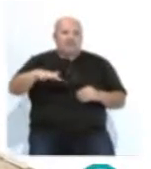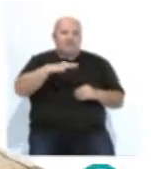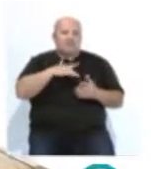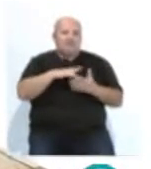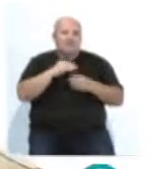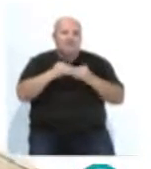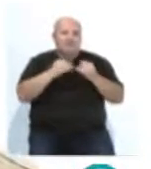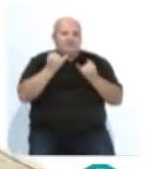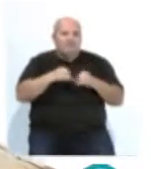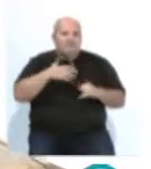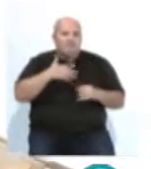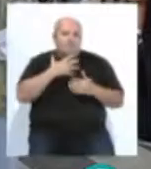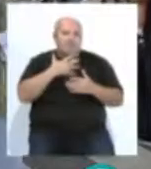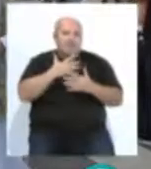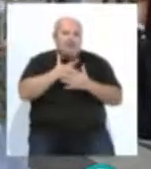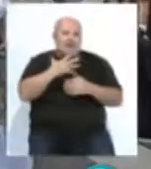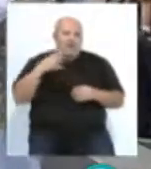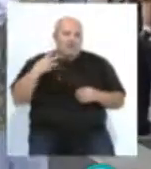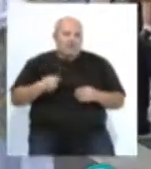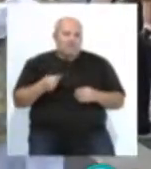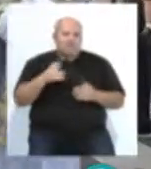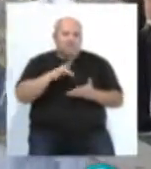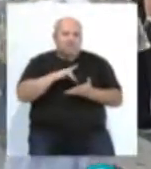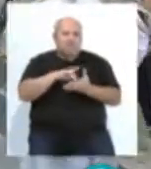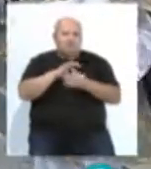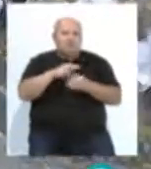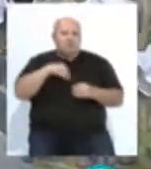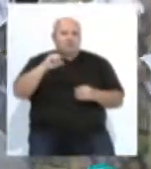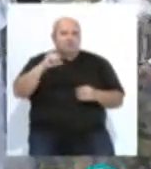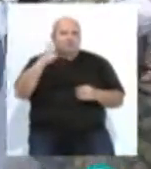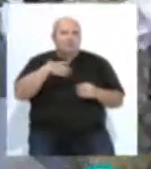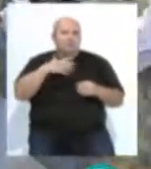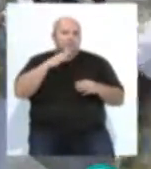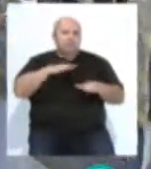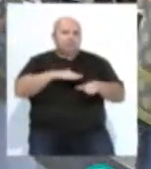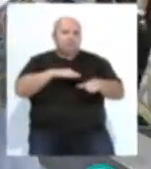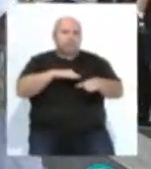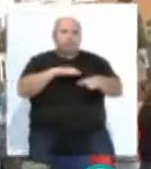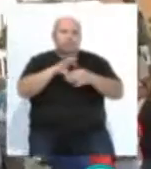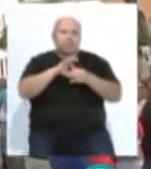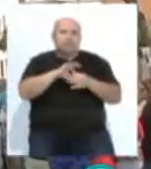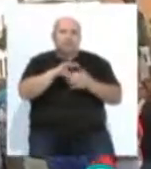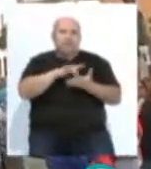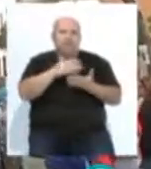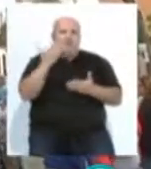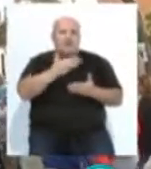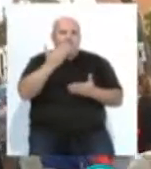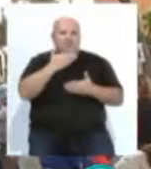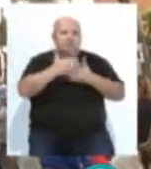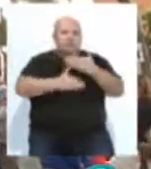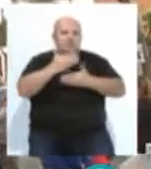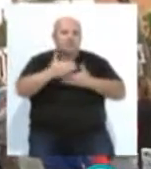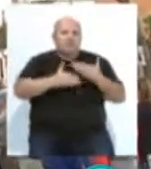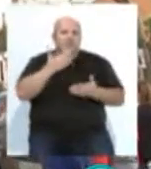la festividad de María Auxiliadora. Bajo un intenso sol de primavera, la imagen salió en procesión desde el Colegio Salesiano se